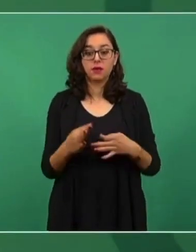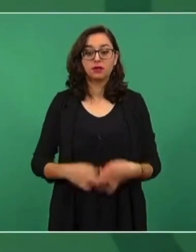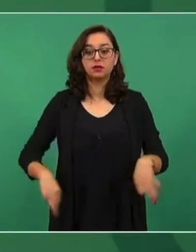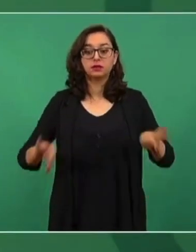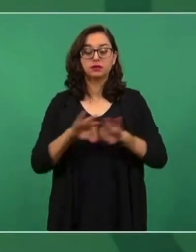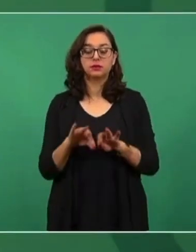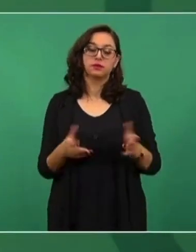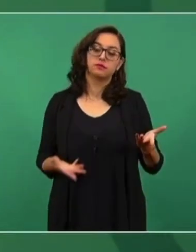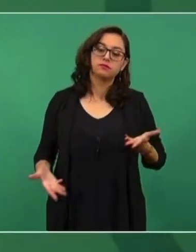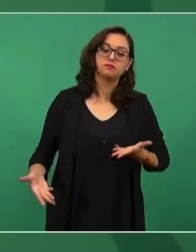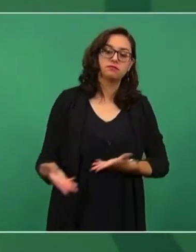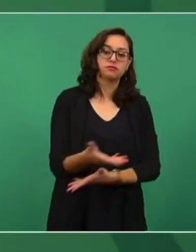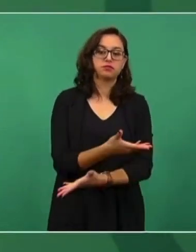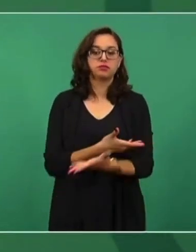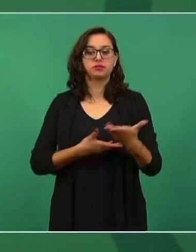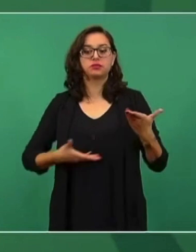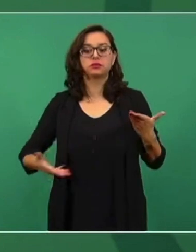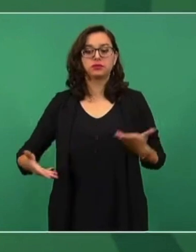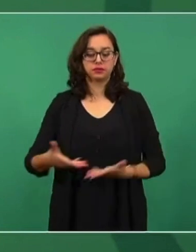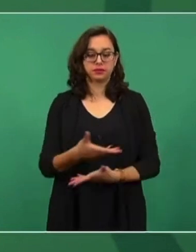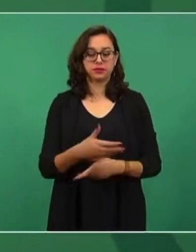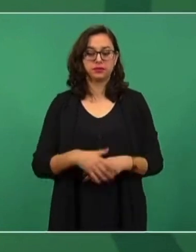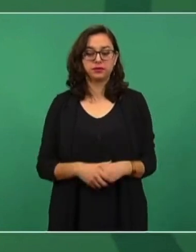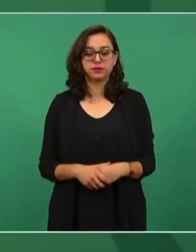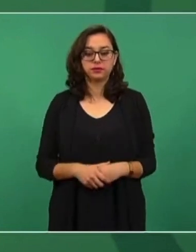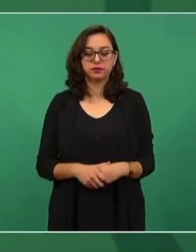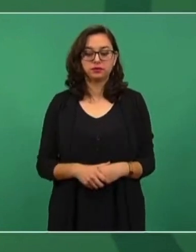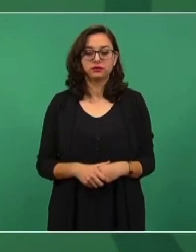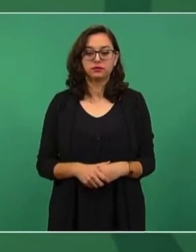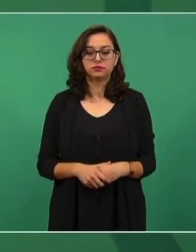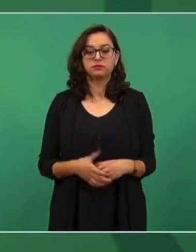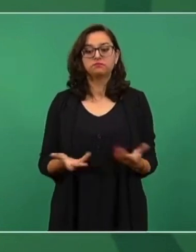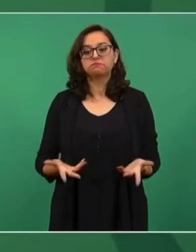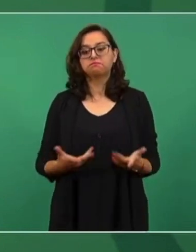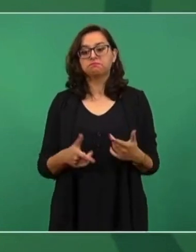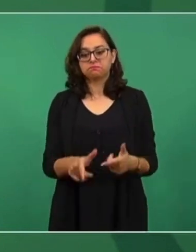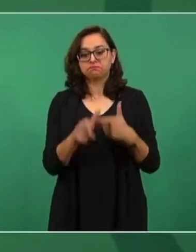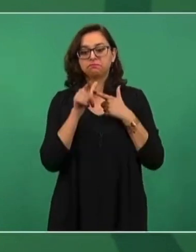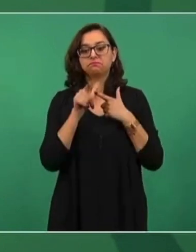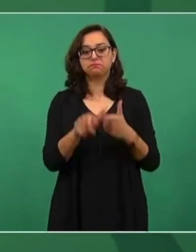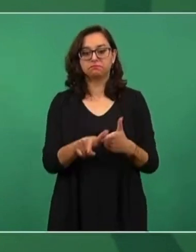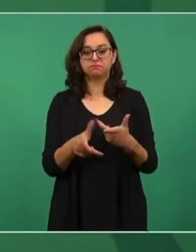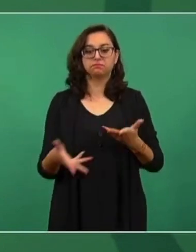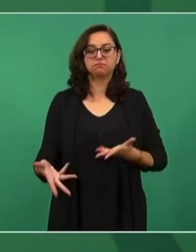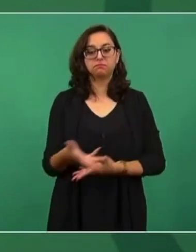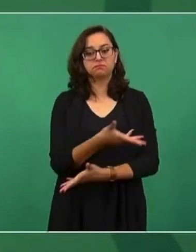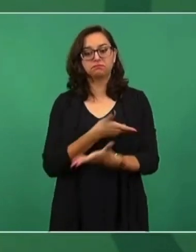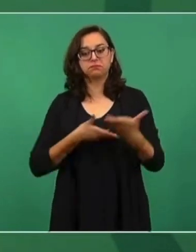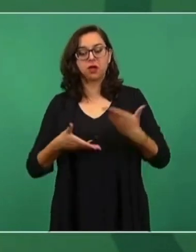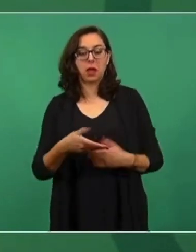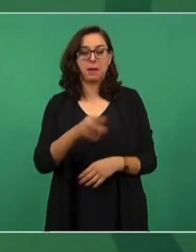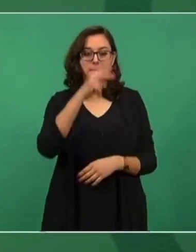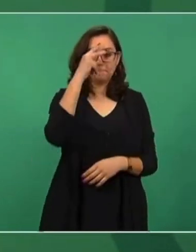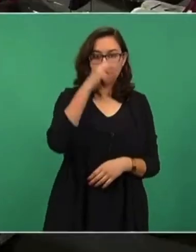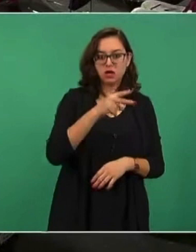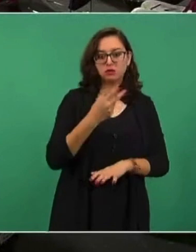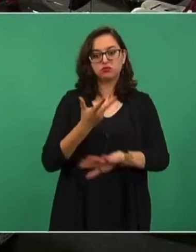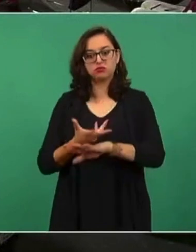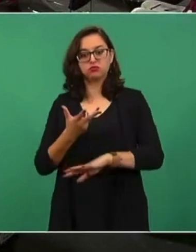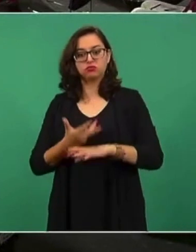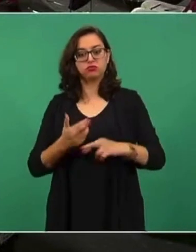o continúe la cooperación entre México y Estados Unidos.